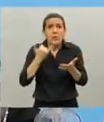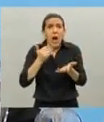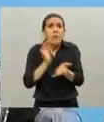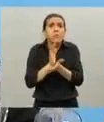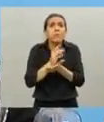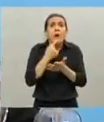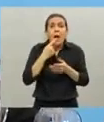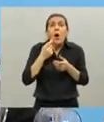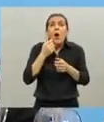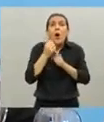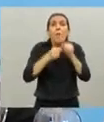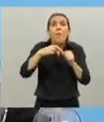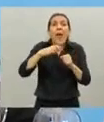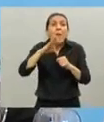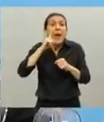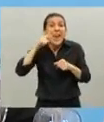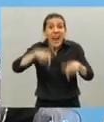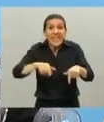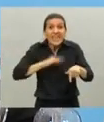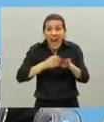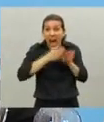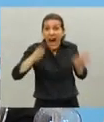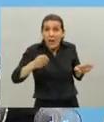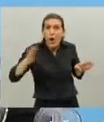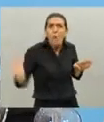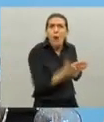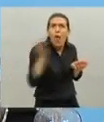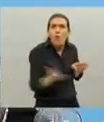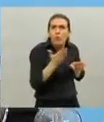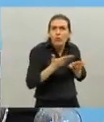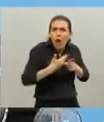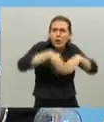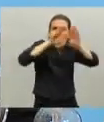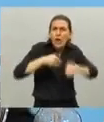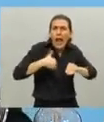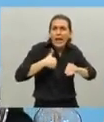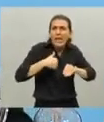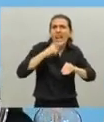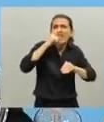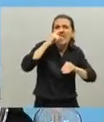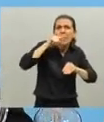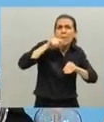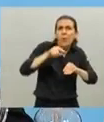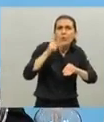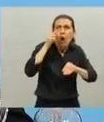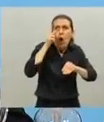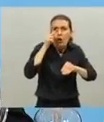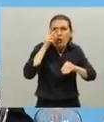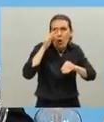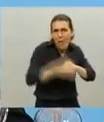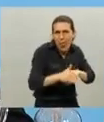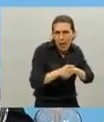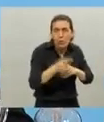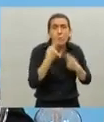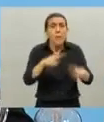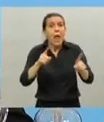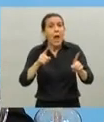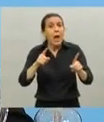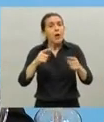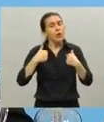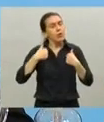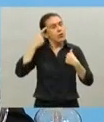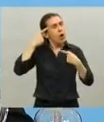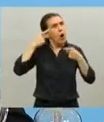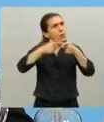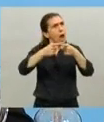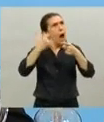Producto Bruto este año difícil para todos pero yo también tengo la expectativa de que nosotros vamos